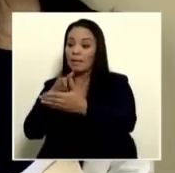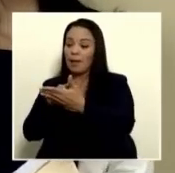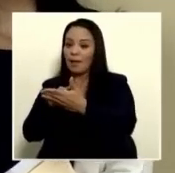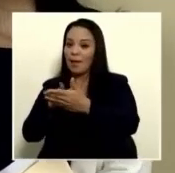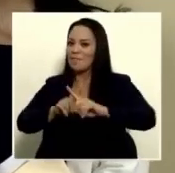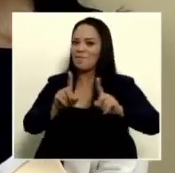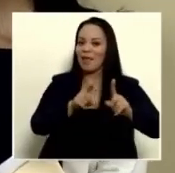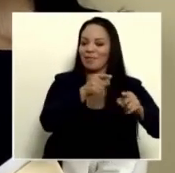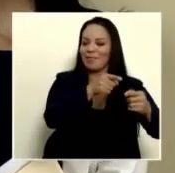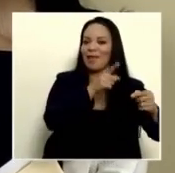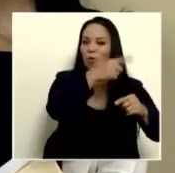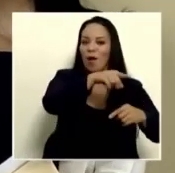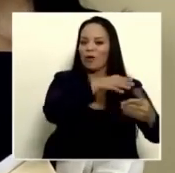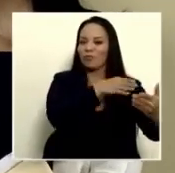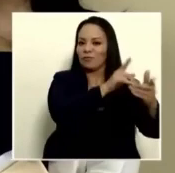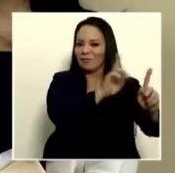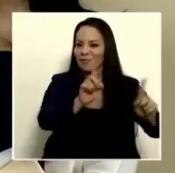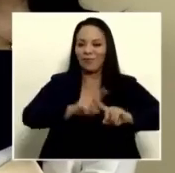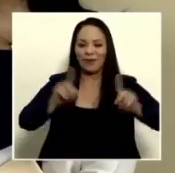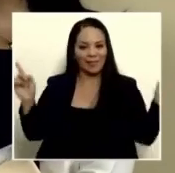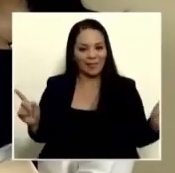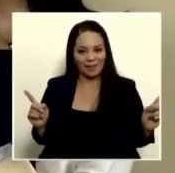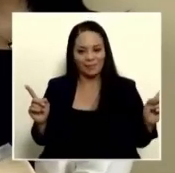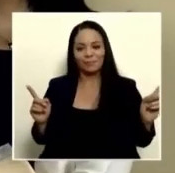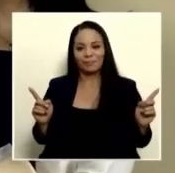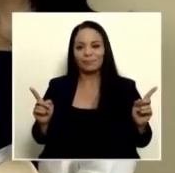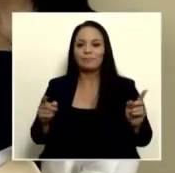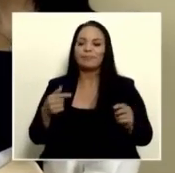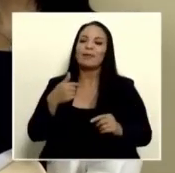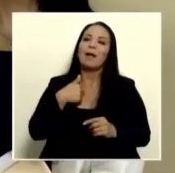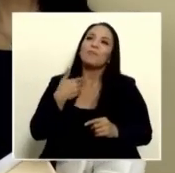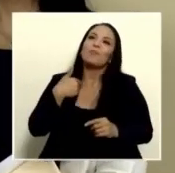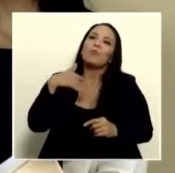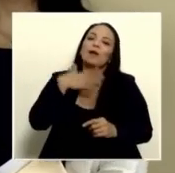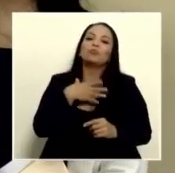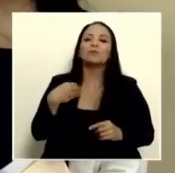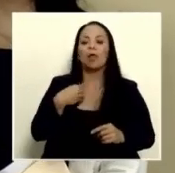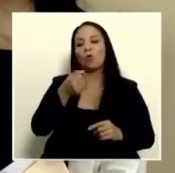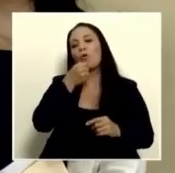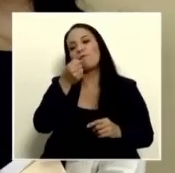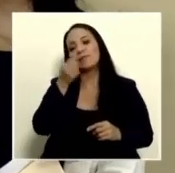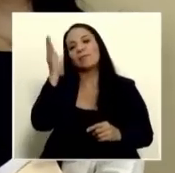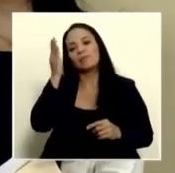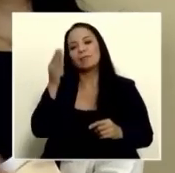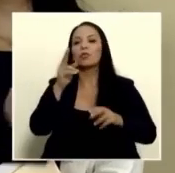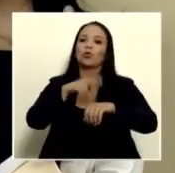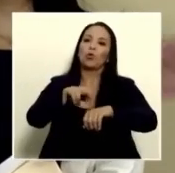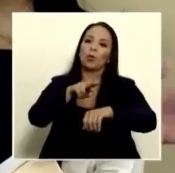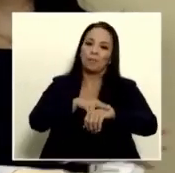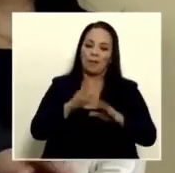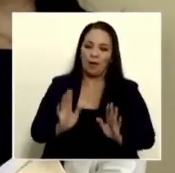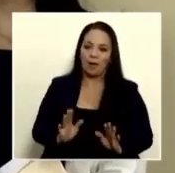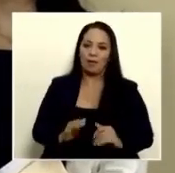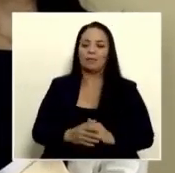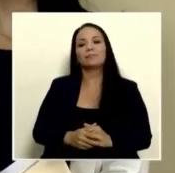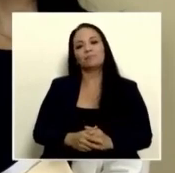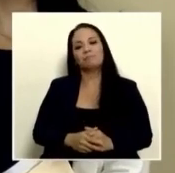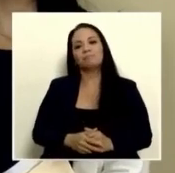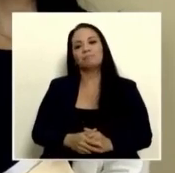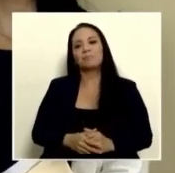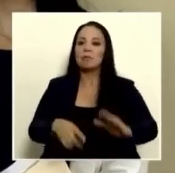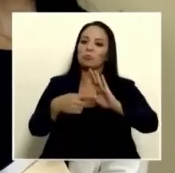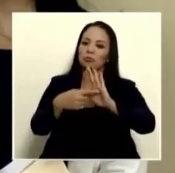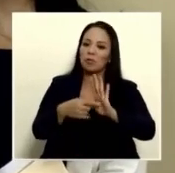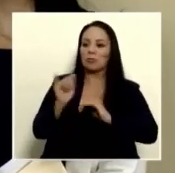yo hubiera querido tener una conferencia de prensa normal demostrando aparte de las cuatro cosas que